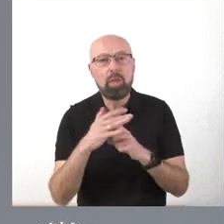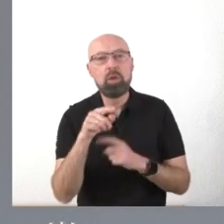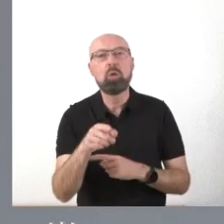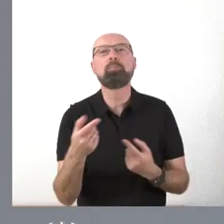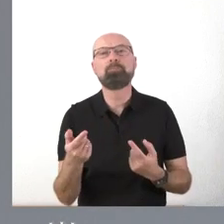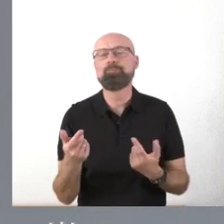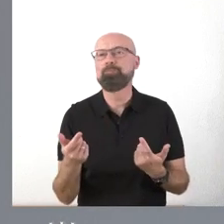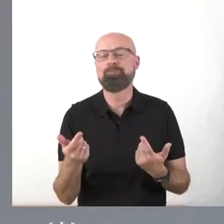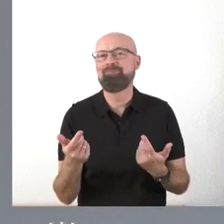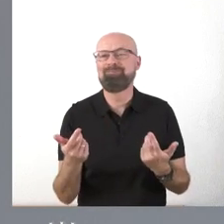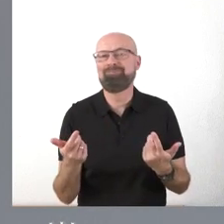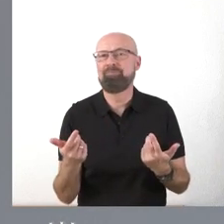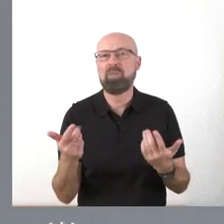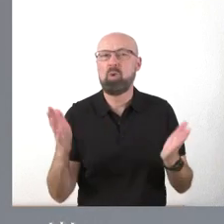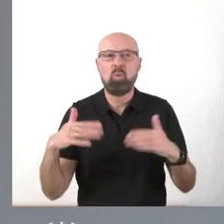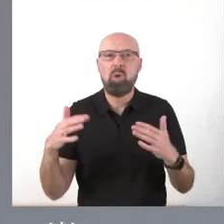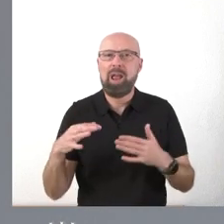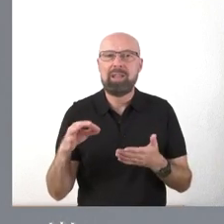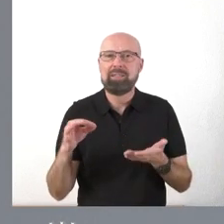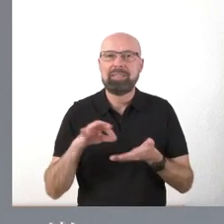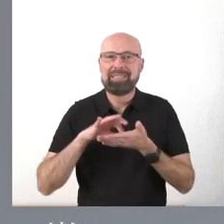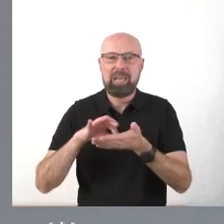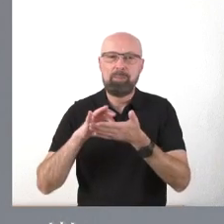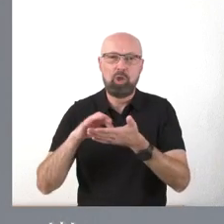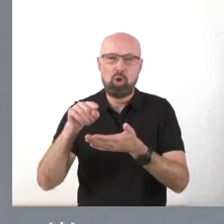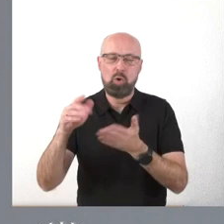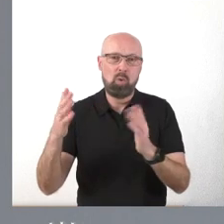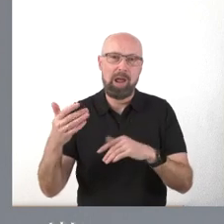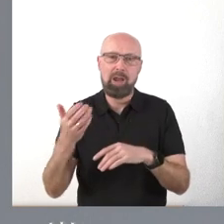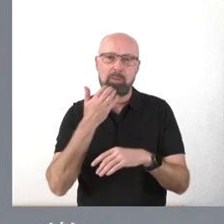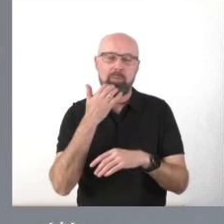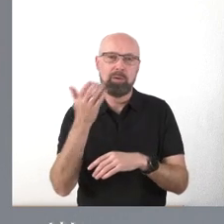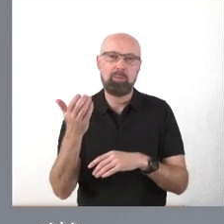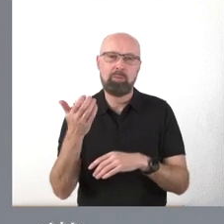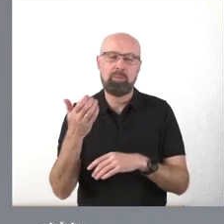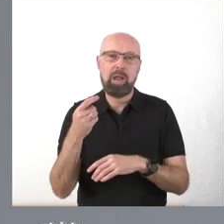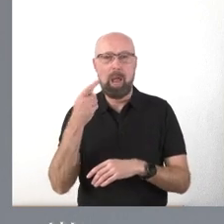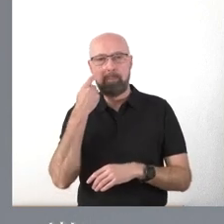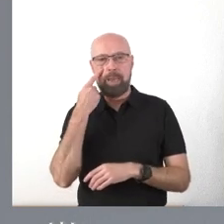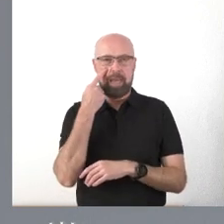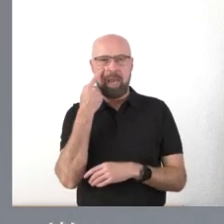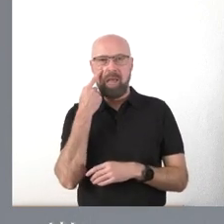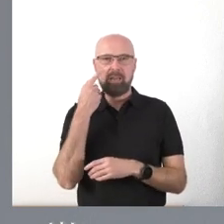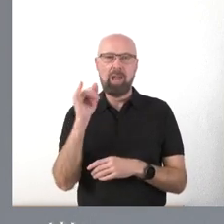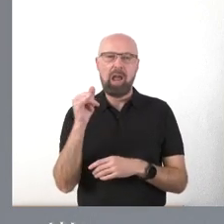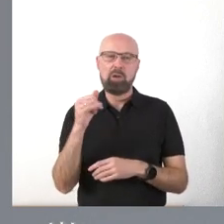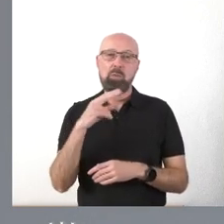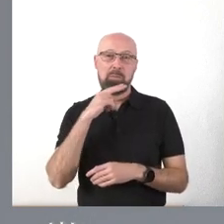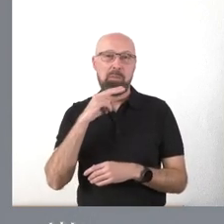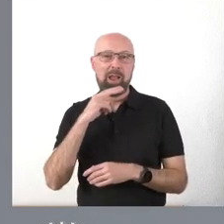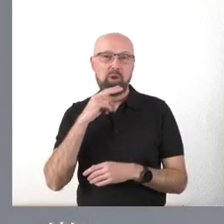verdaderamente... No hay servicio. La vigilante que hay allí tiene un centro que se llama un servicio químico. Es tremendo, ¿no? Tremendo.